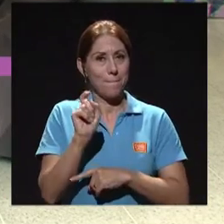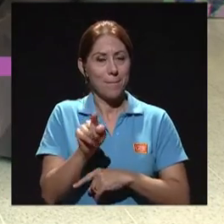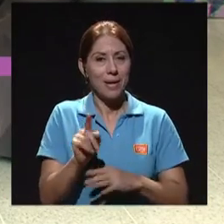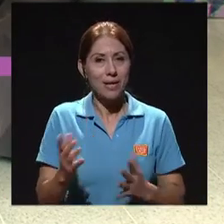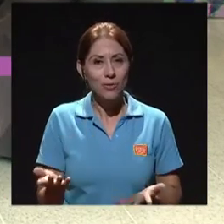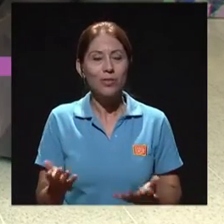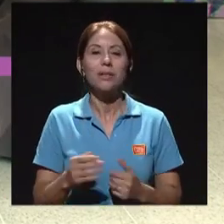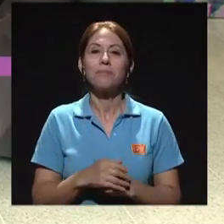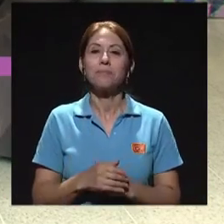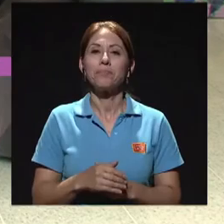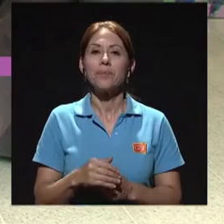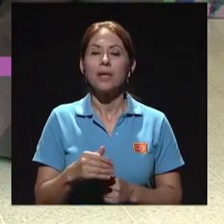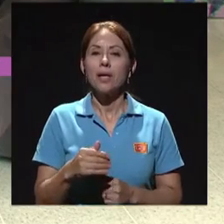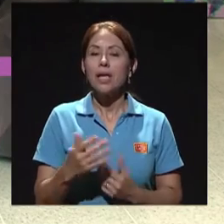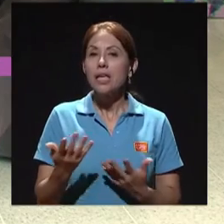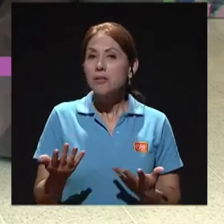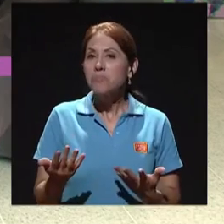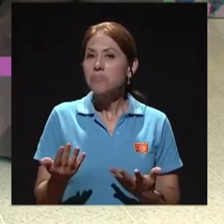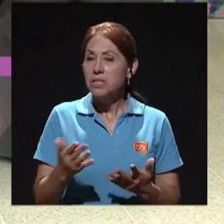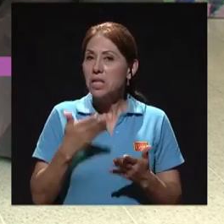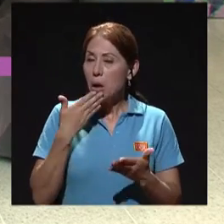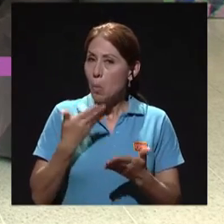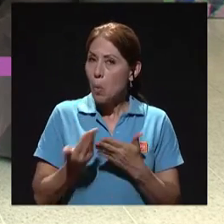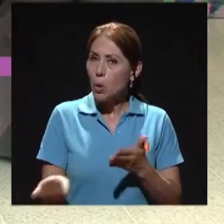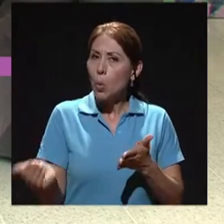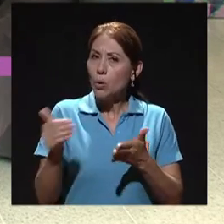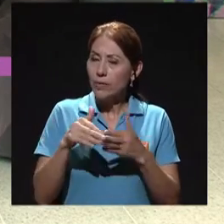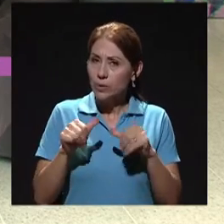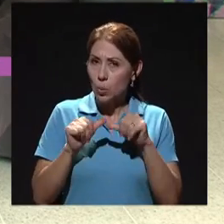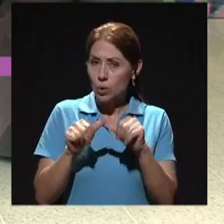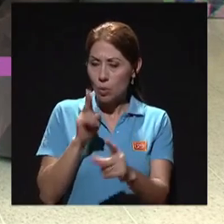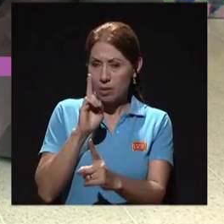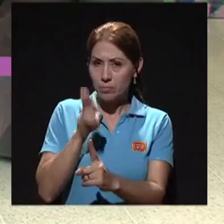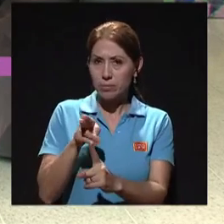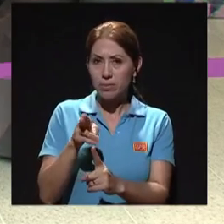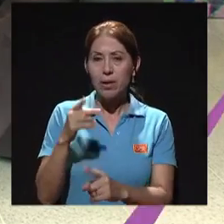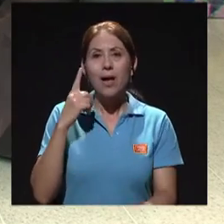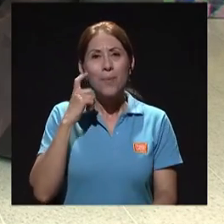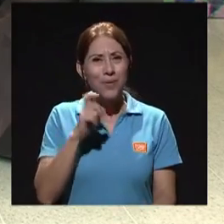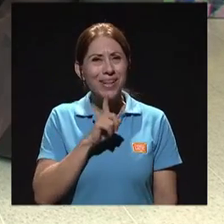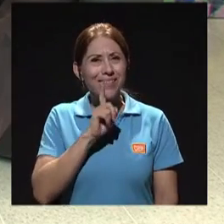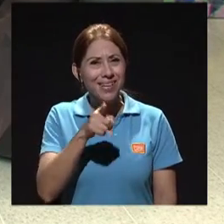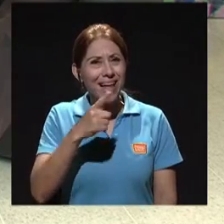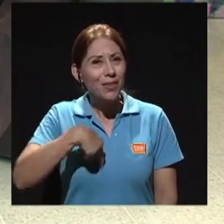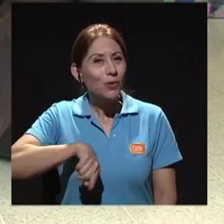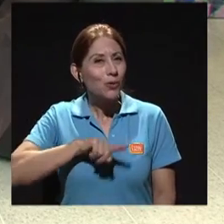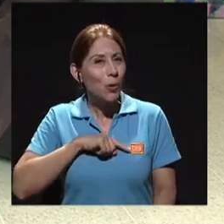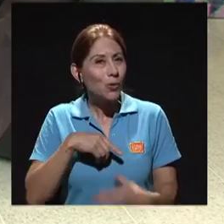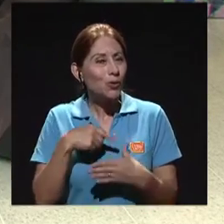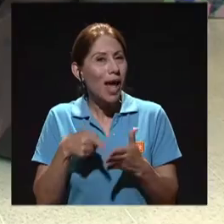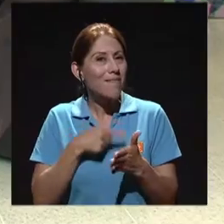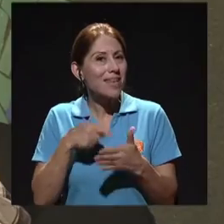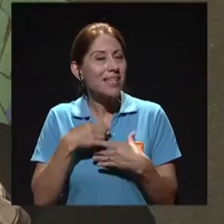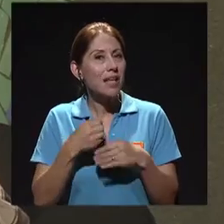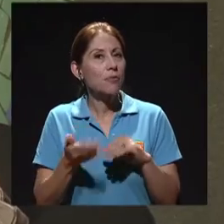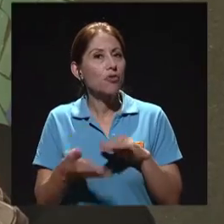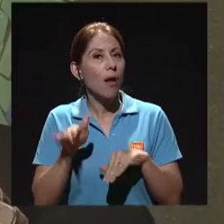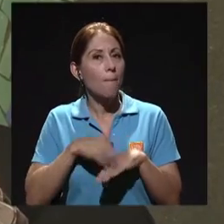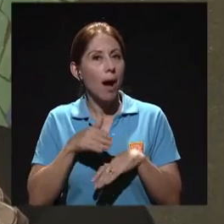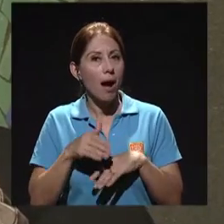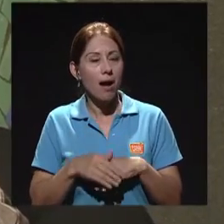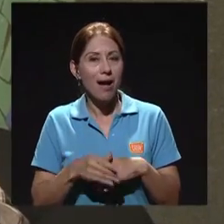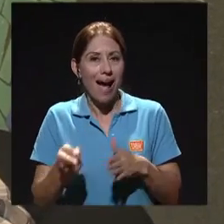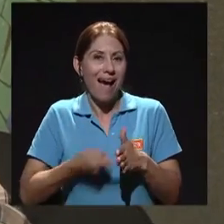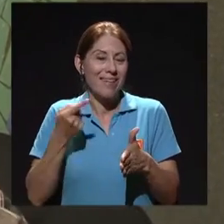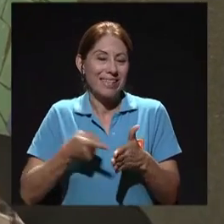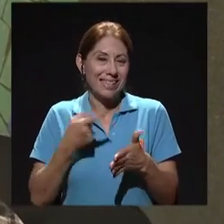porque lo interrumpimos. Y yo creo conveniente, Walter, retomar este aspecto porque efectivamente somos muy dados a hacer cierta trampa, lamentablemente,